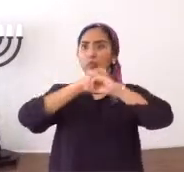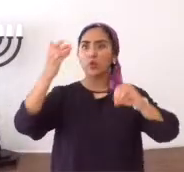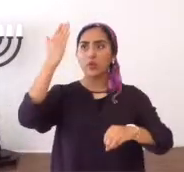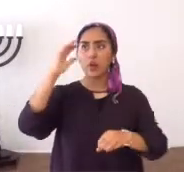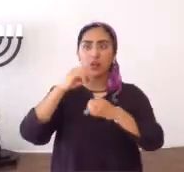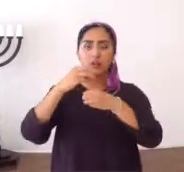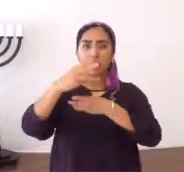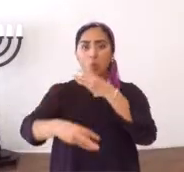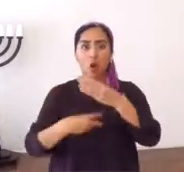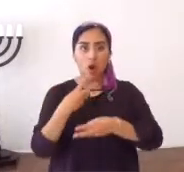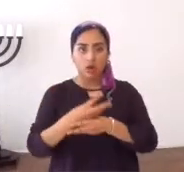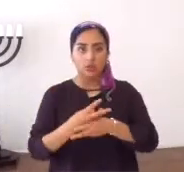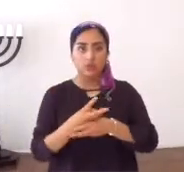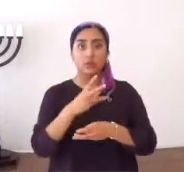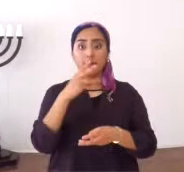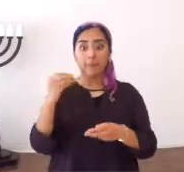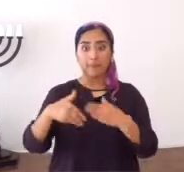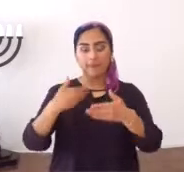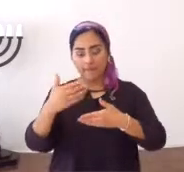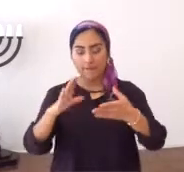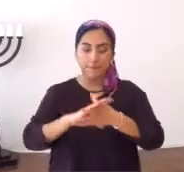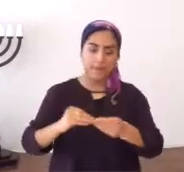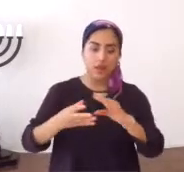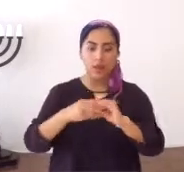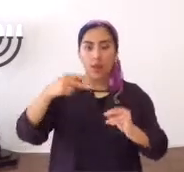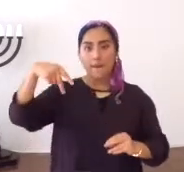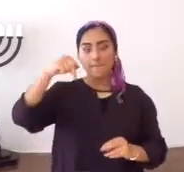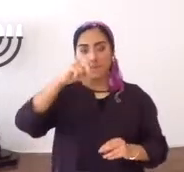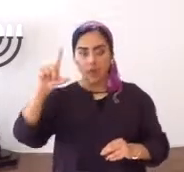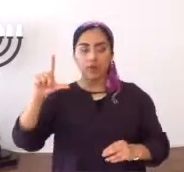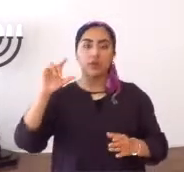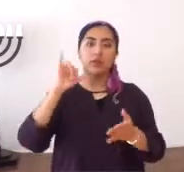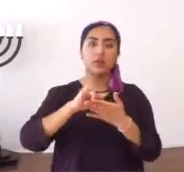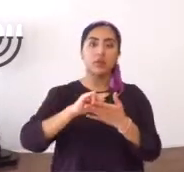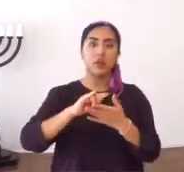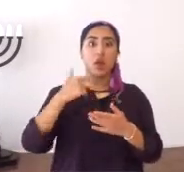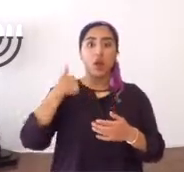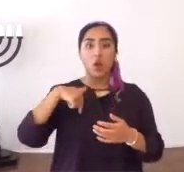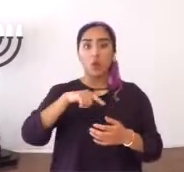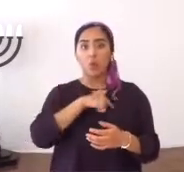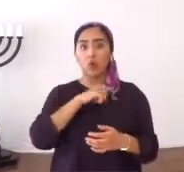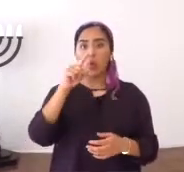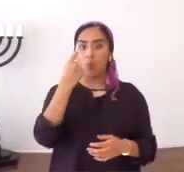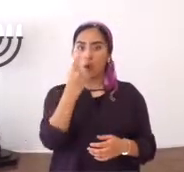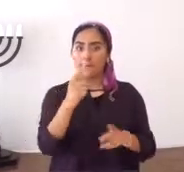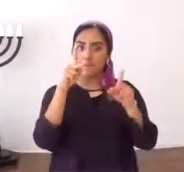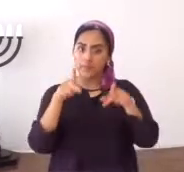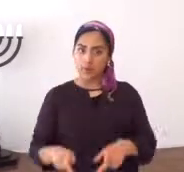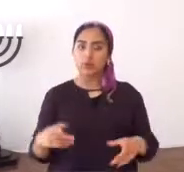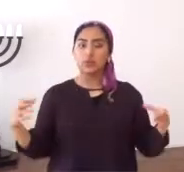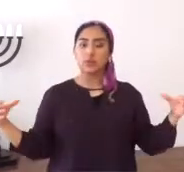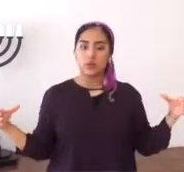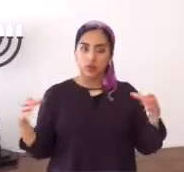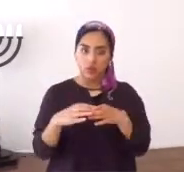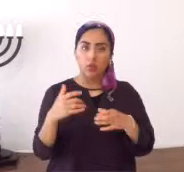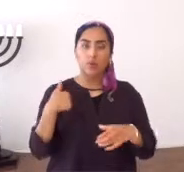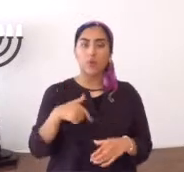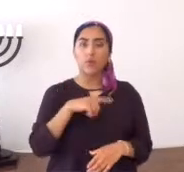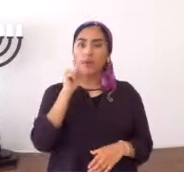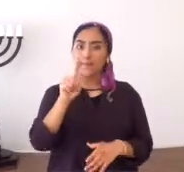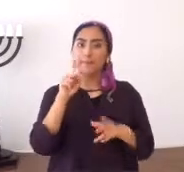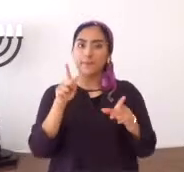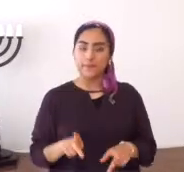promesa, sin esperanza, y sin eloquín, en el mundo, y después, sigue narrando, Shaul, que, somos, un solo